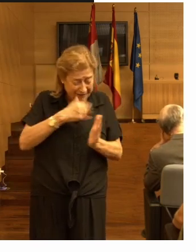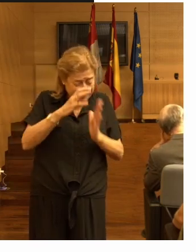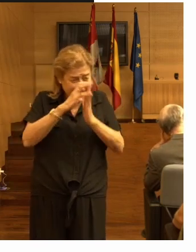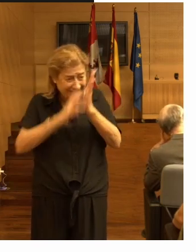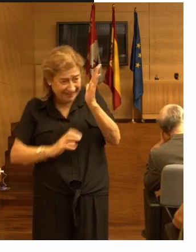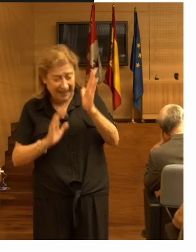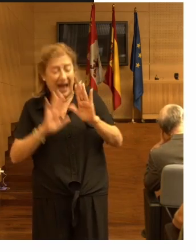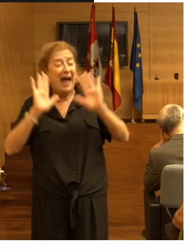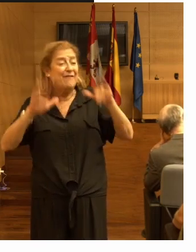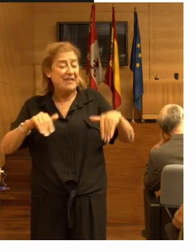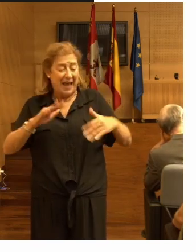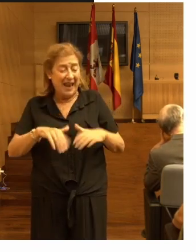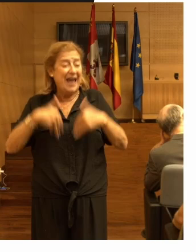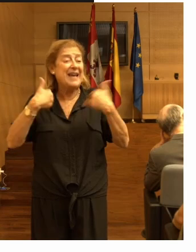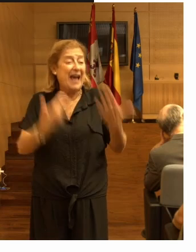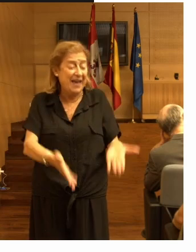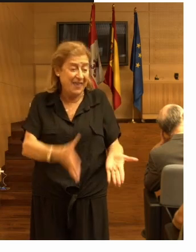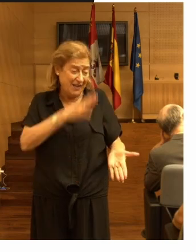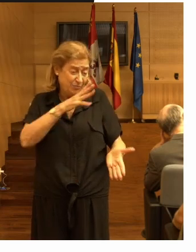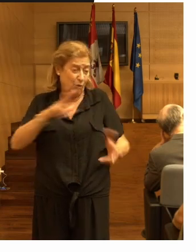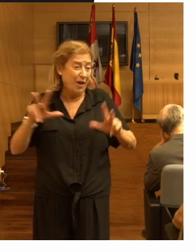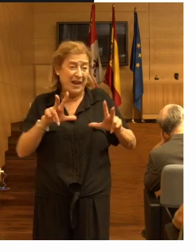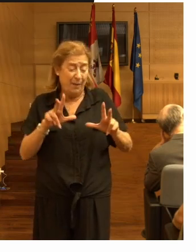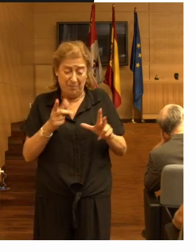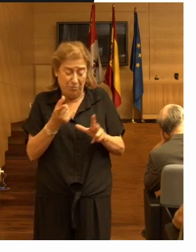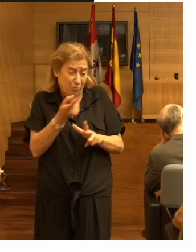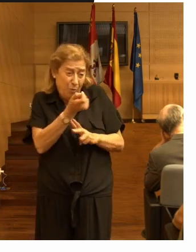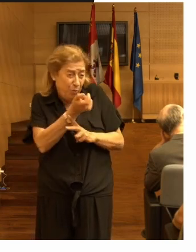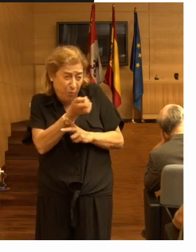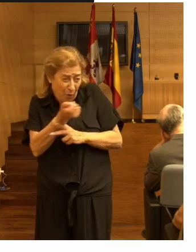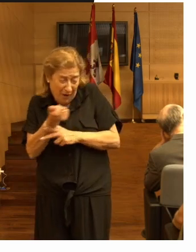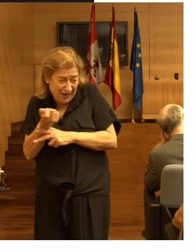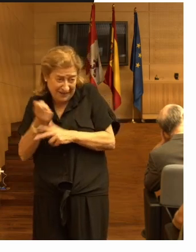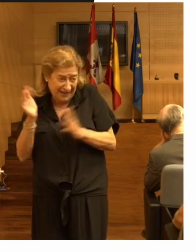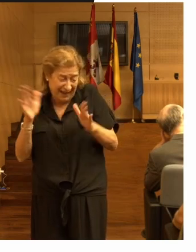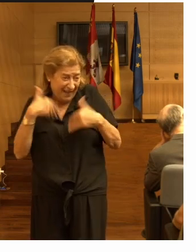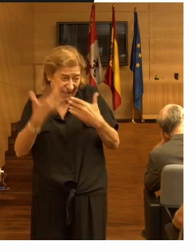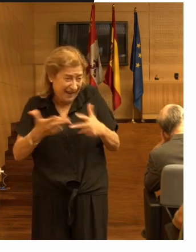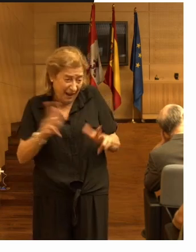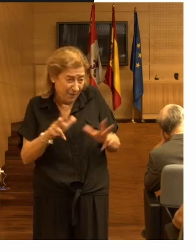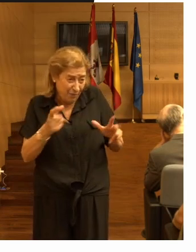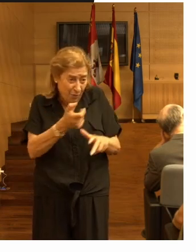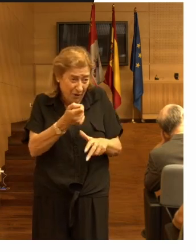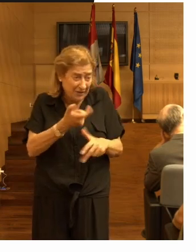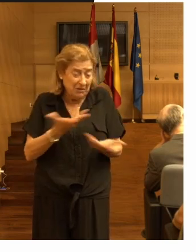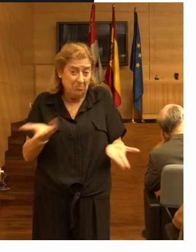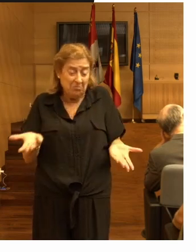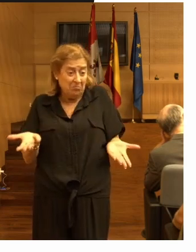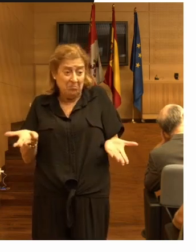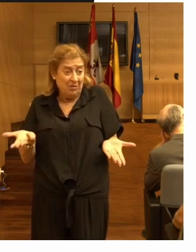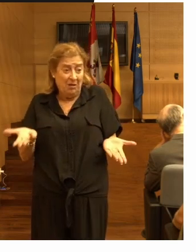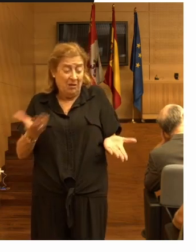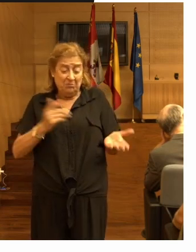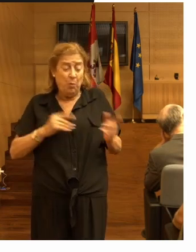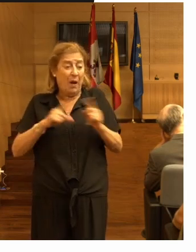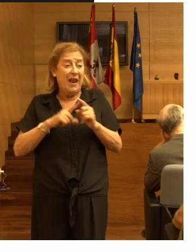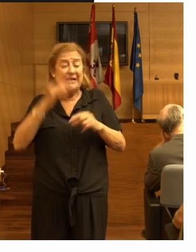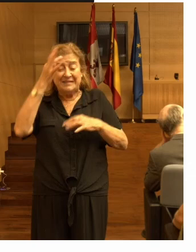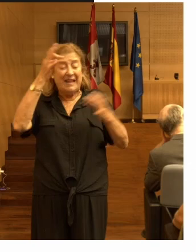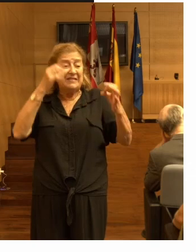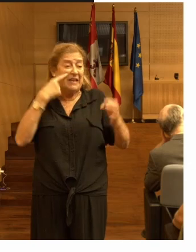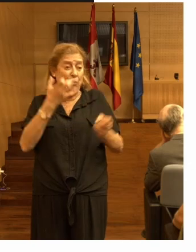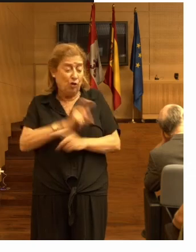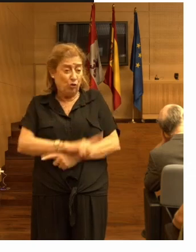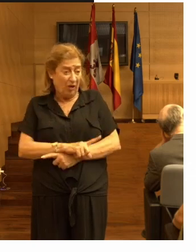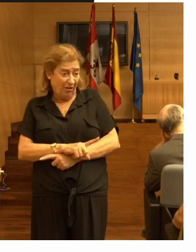las caídas con lesión grave que son muy pequeñitas que son muy poquitas igual estadísticamente no lo voy